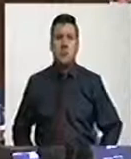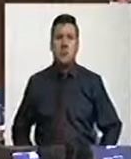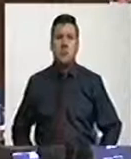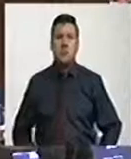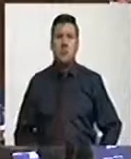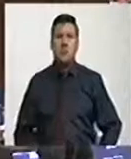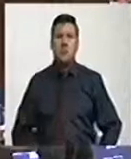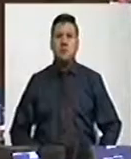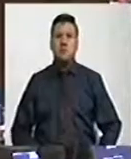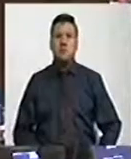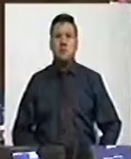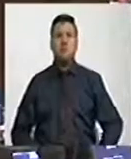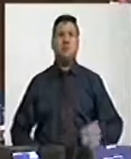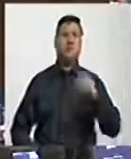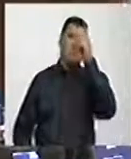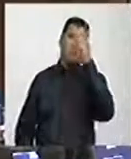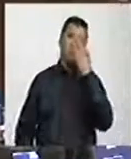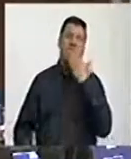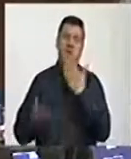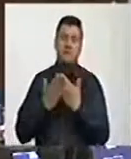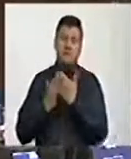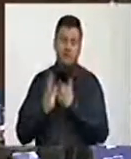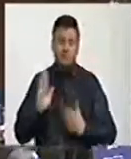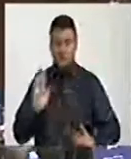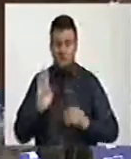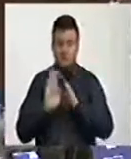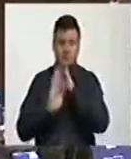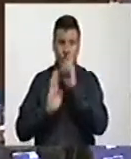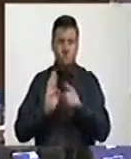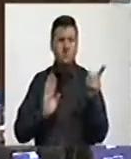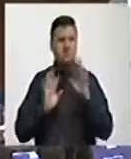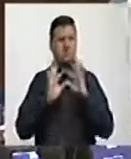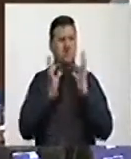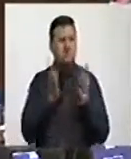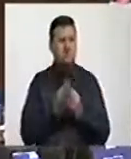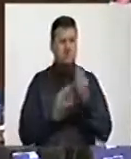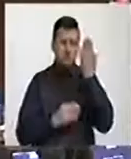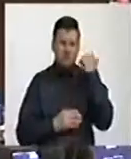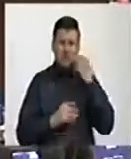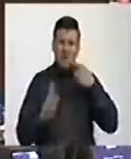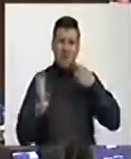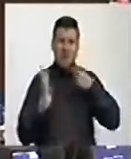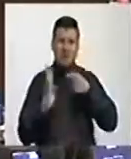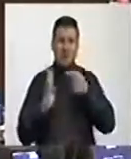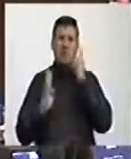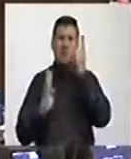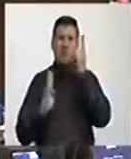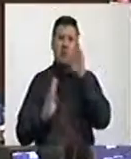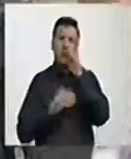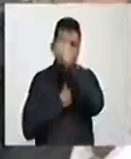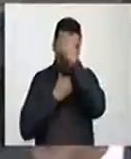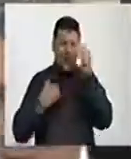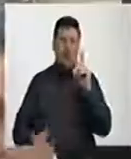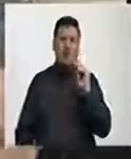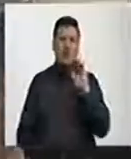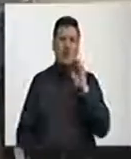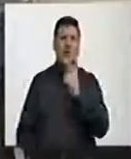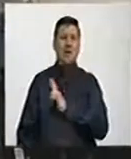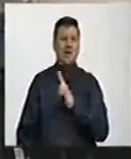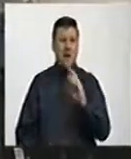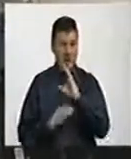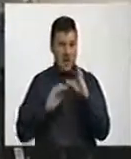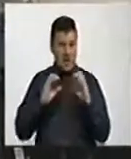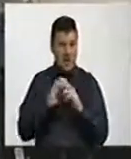Gracias, señor presidente. Los familiares de los diputados asesinados por la FARC en el Valle del Cauca